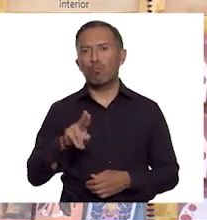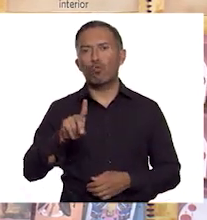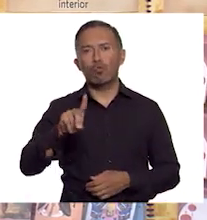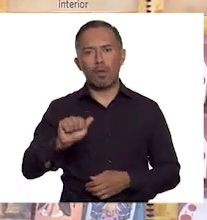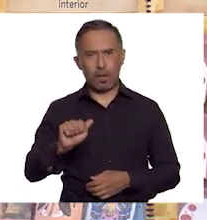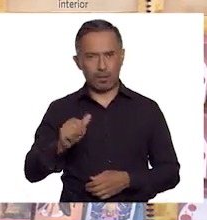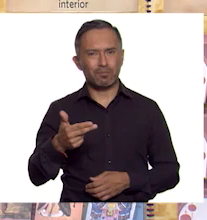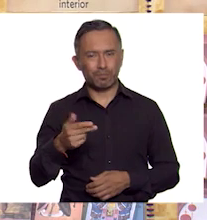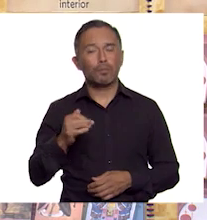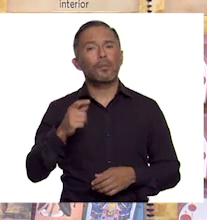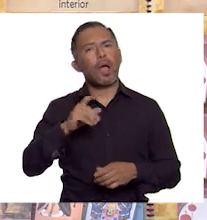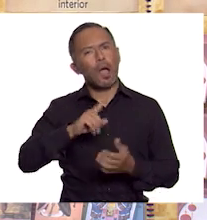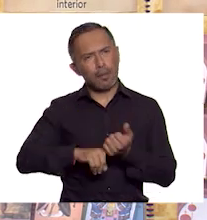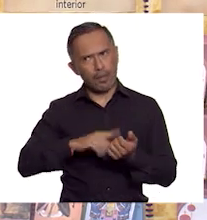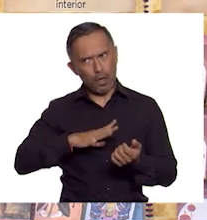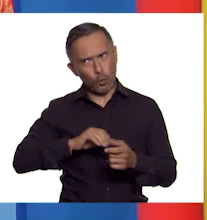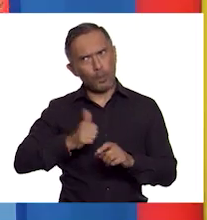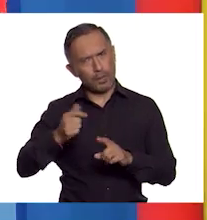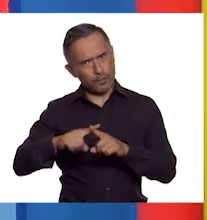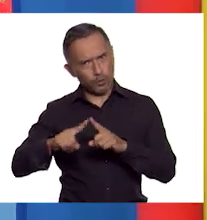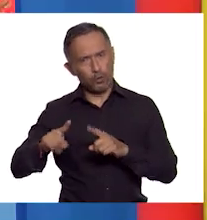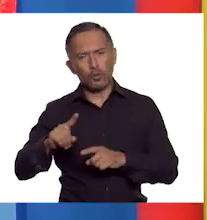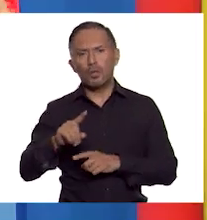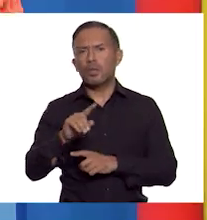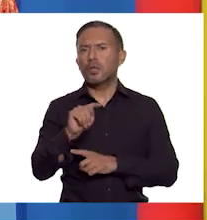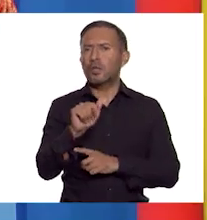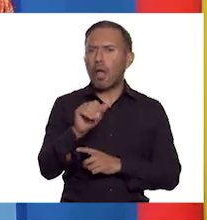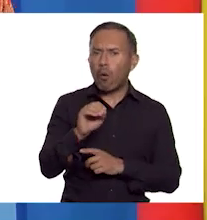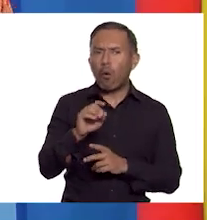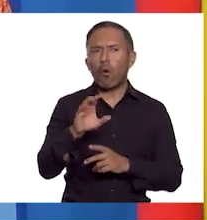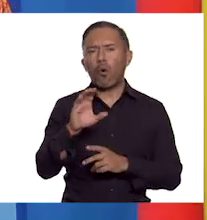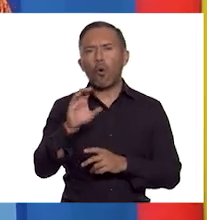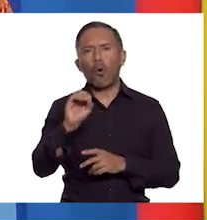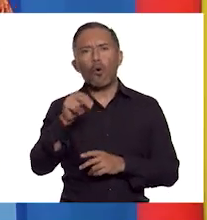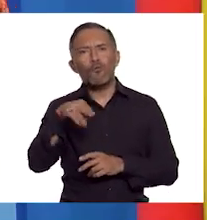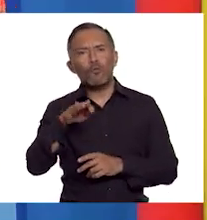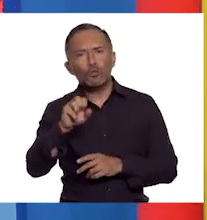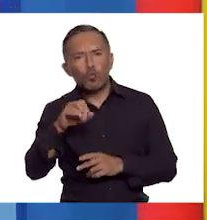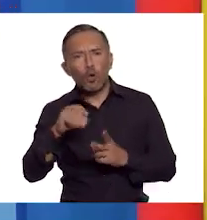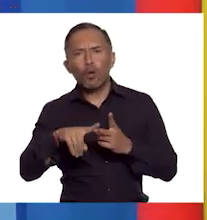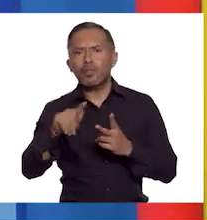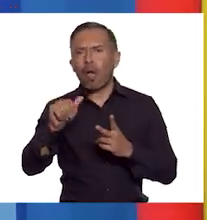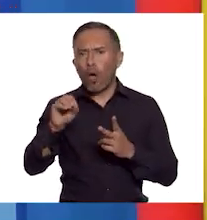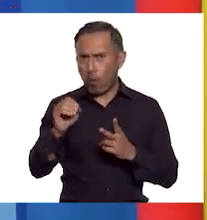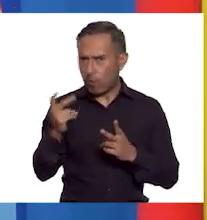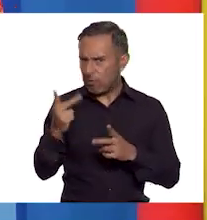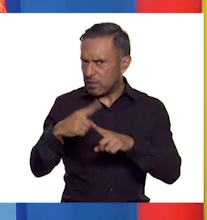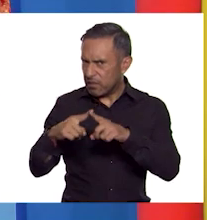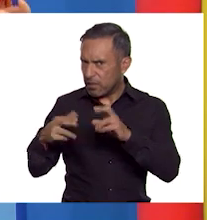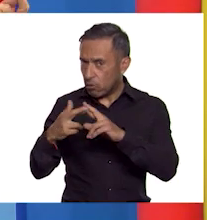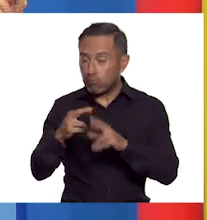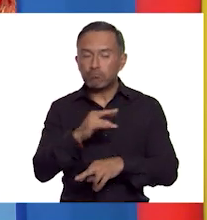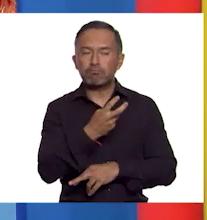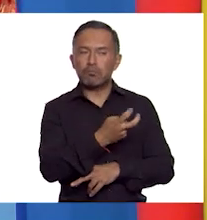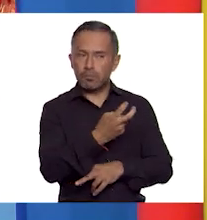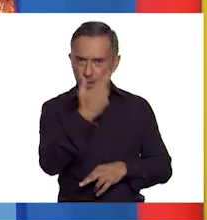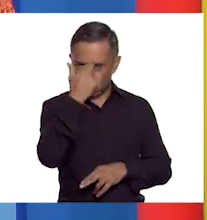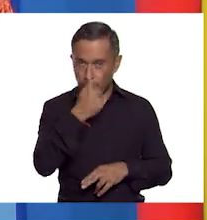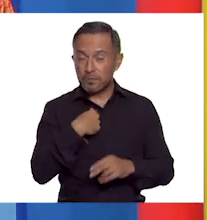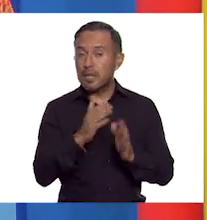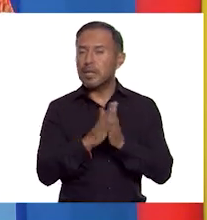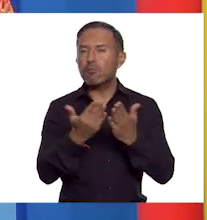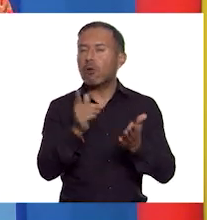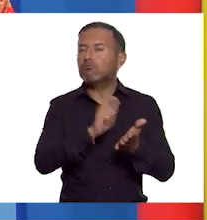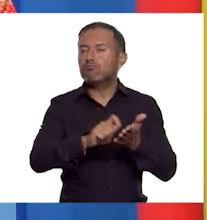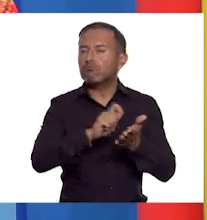como el confucianismo y el taoísmo. Estás en lo correcto, Jenny. Por lo que dentro de nuestro libro, la redacción puede quedar de la siguiente